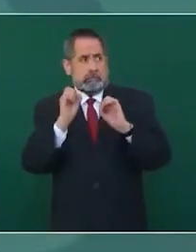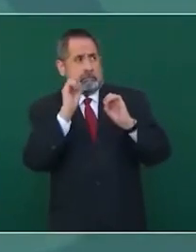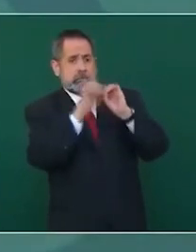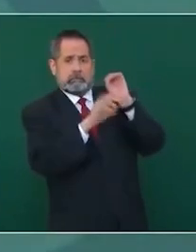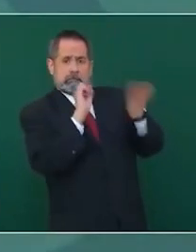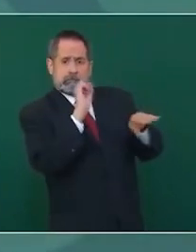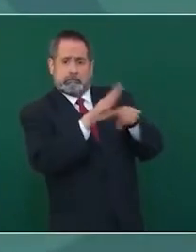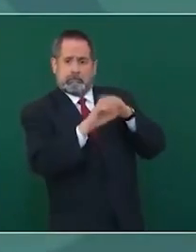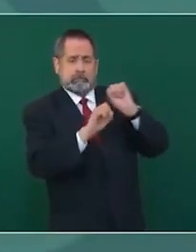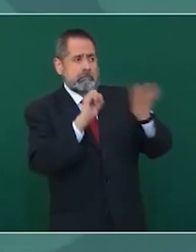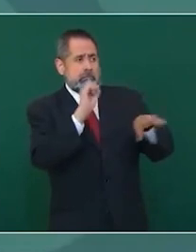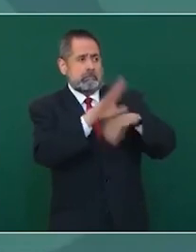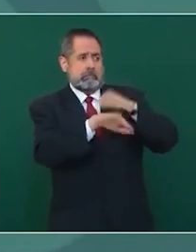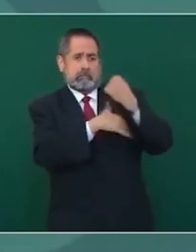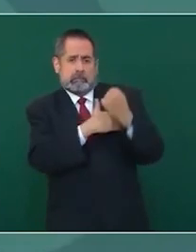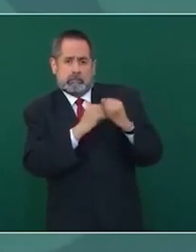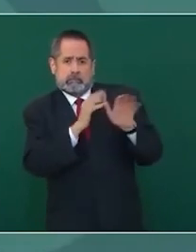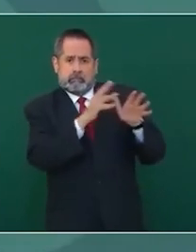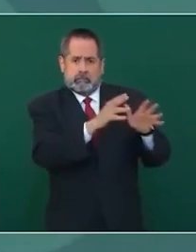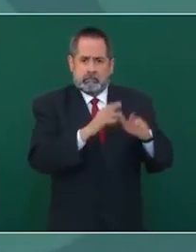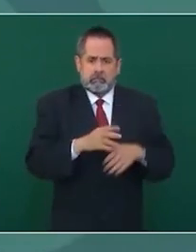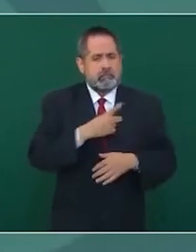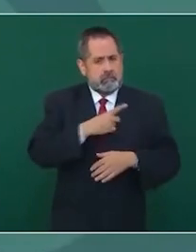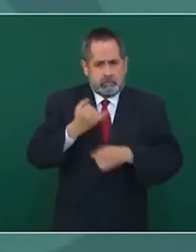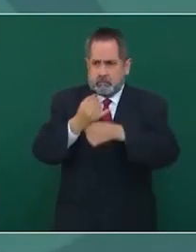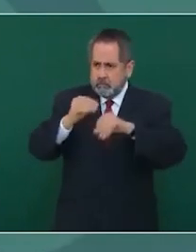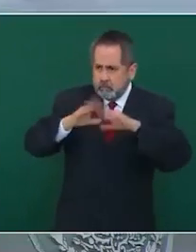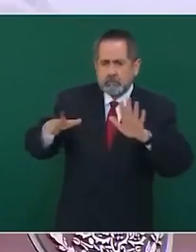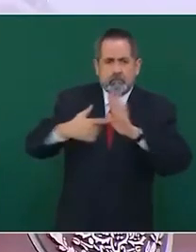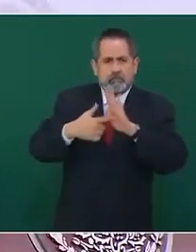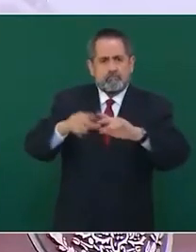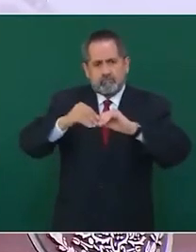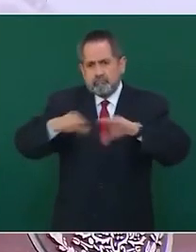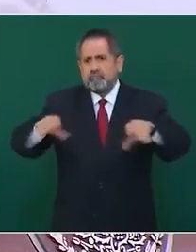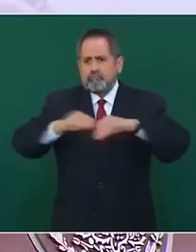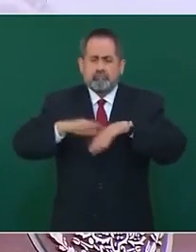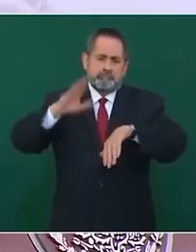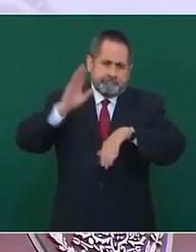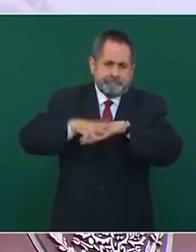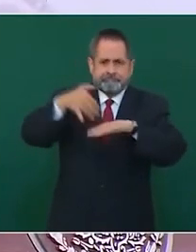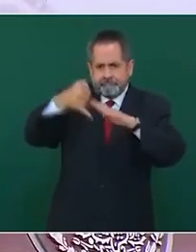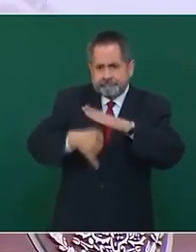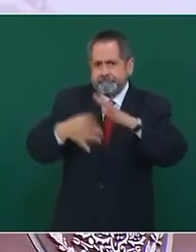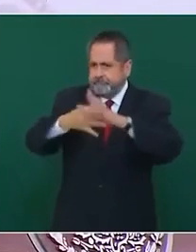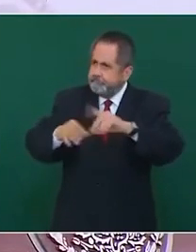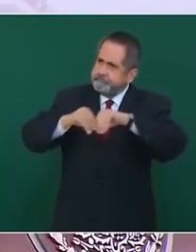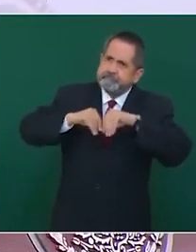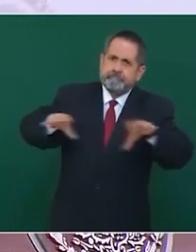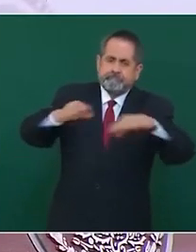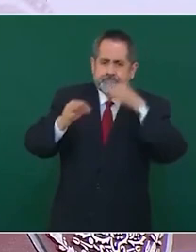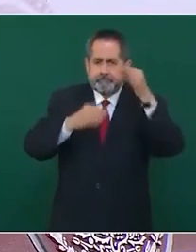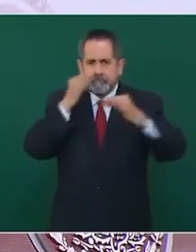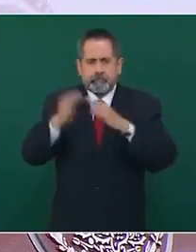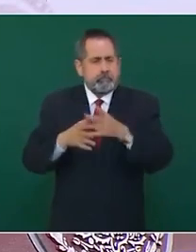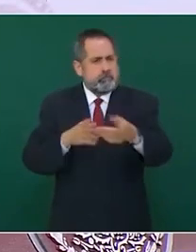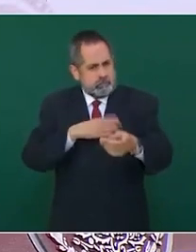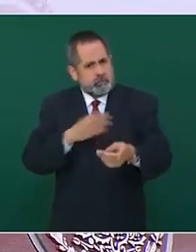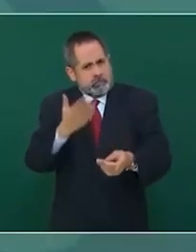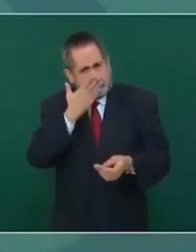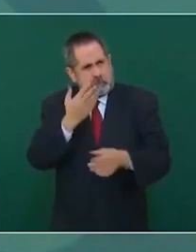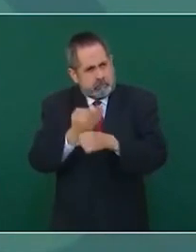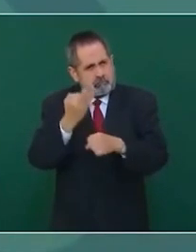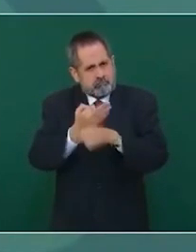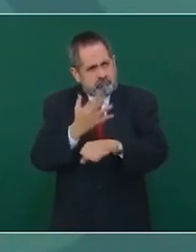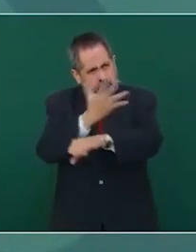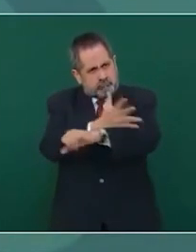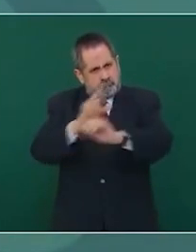que se sepa más, que se informe más, qué bien que eso se está